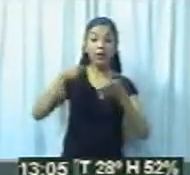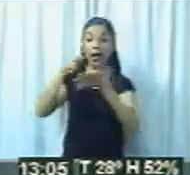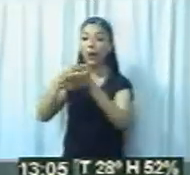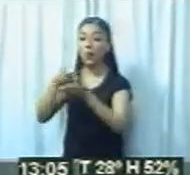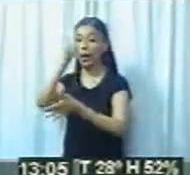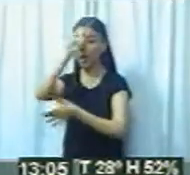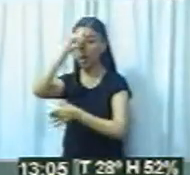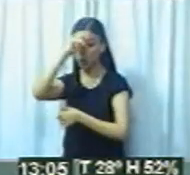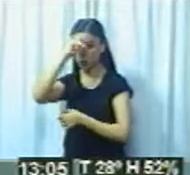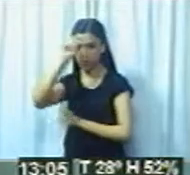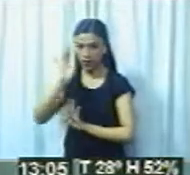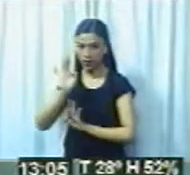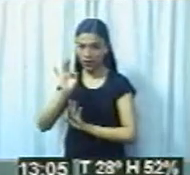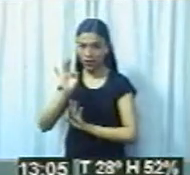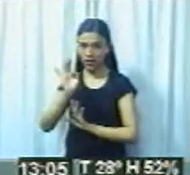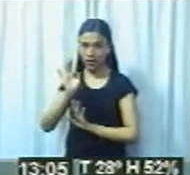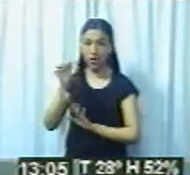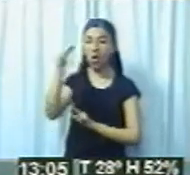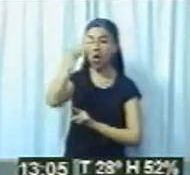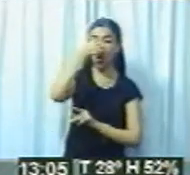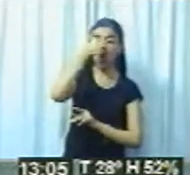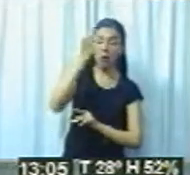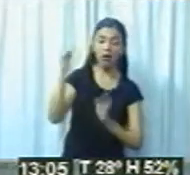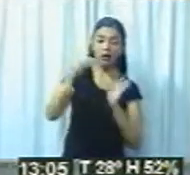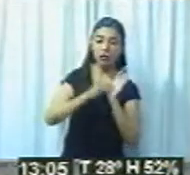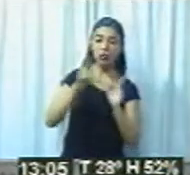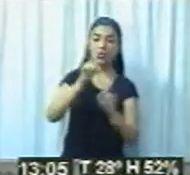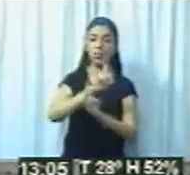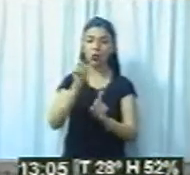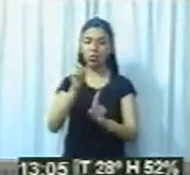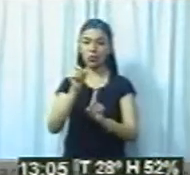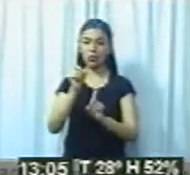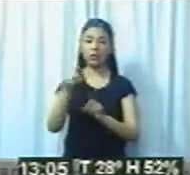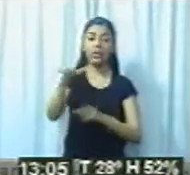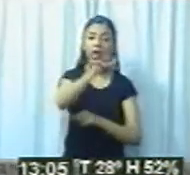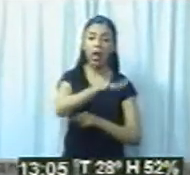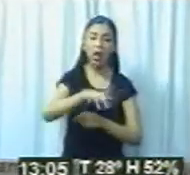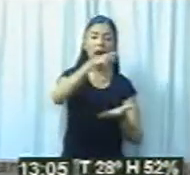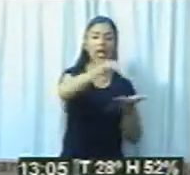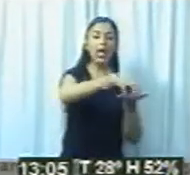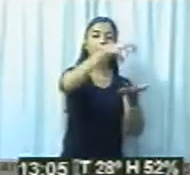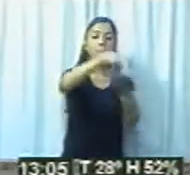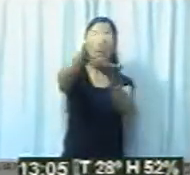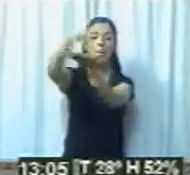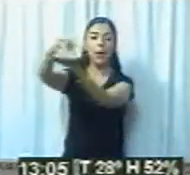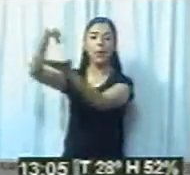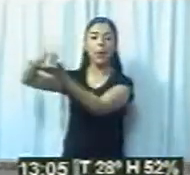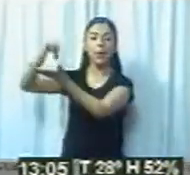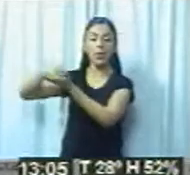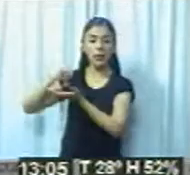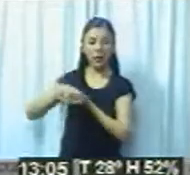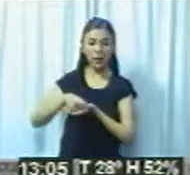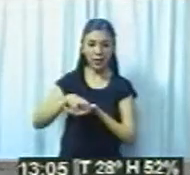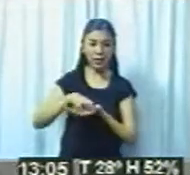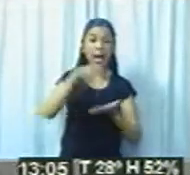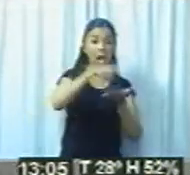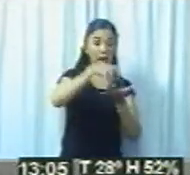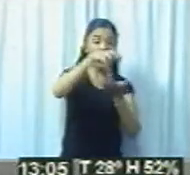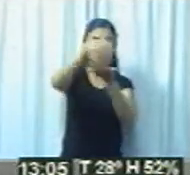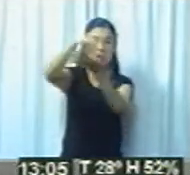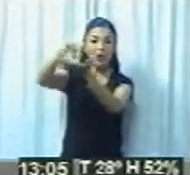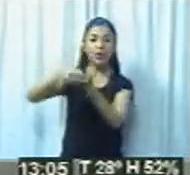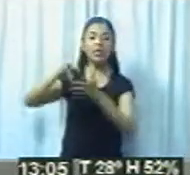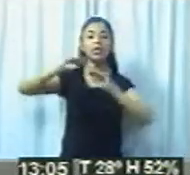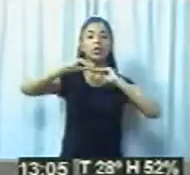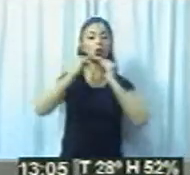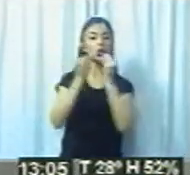instalar sus industrias en el parque industrial. Son aproximadamente 37 empresas que